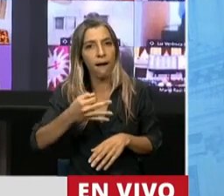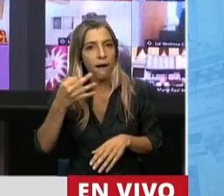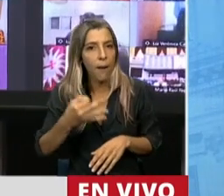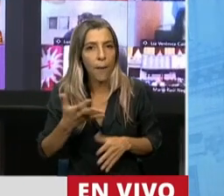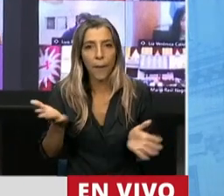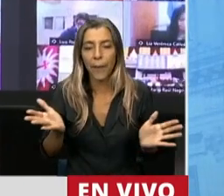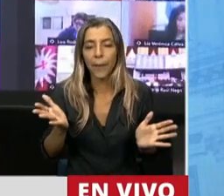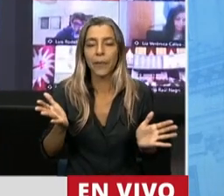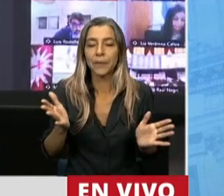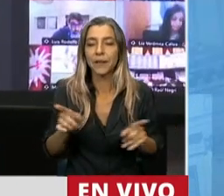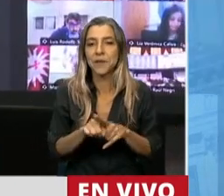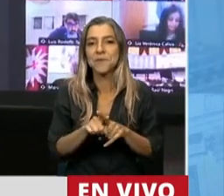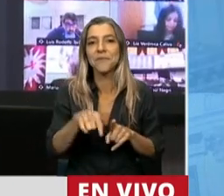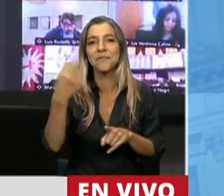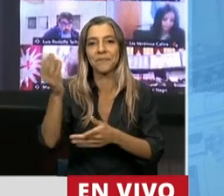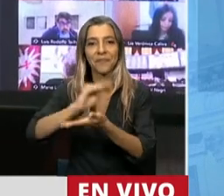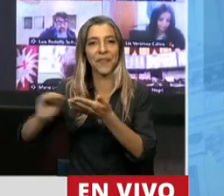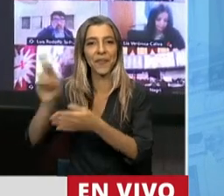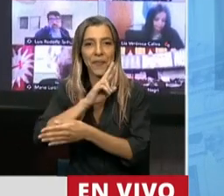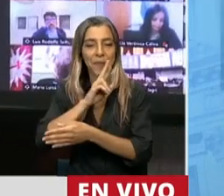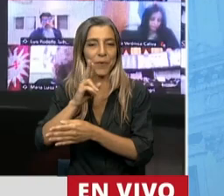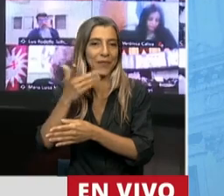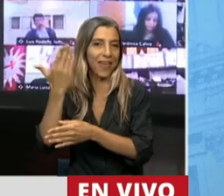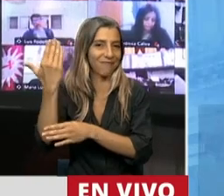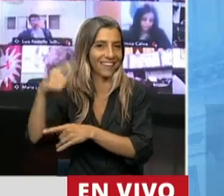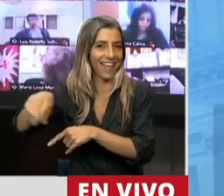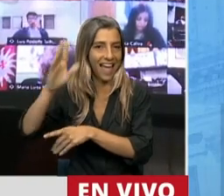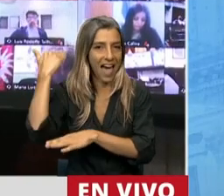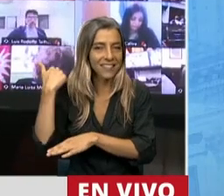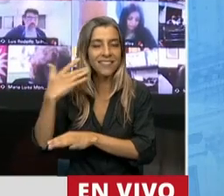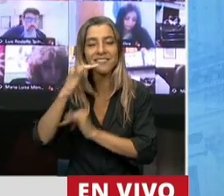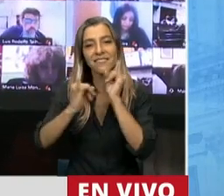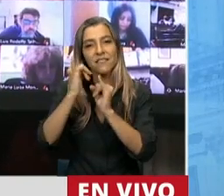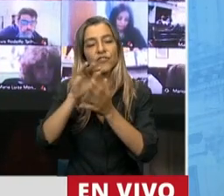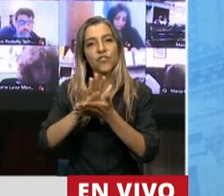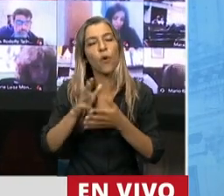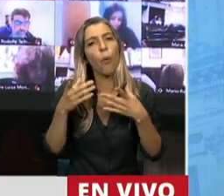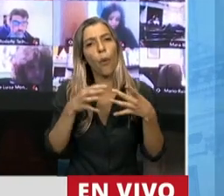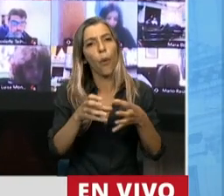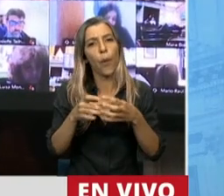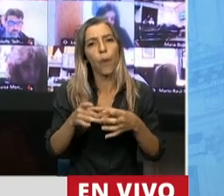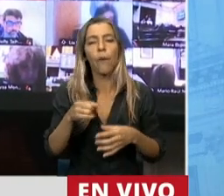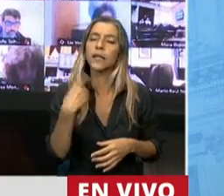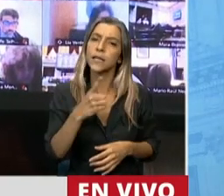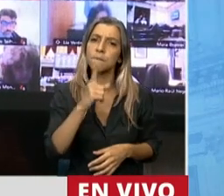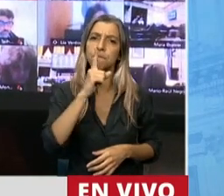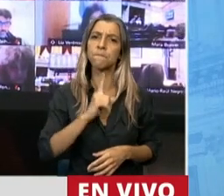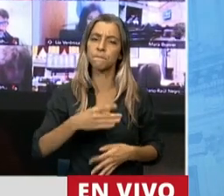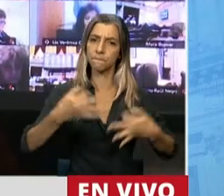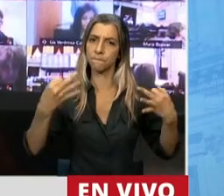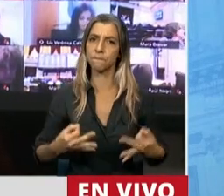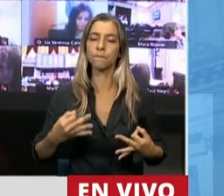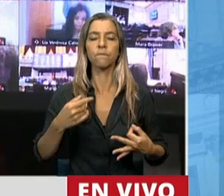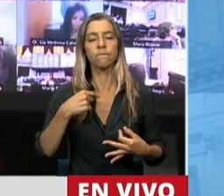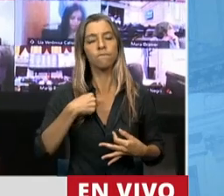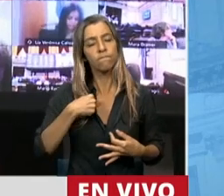decían las diputadas que me antecedieron al uso de la palabra, tuvimos un debate muy serio pensando y con una